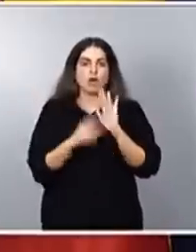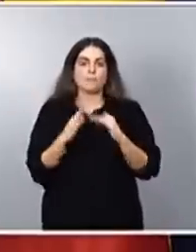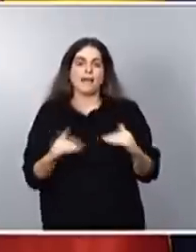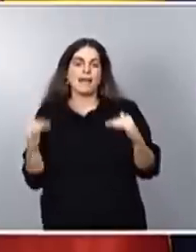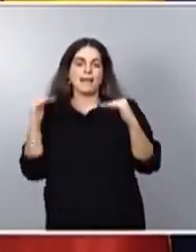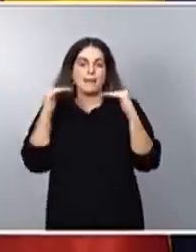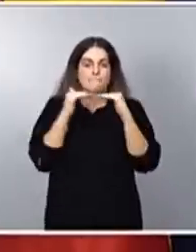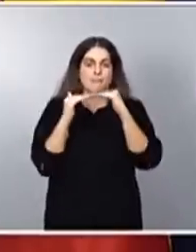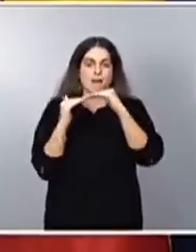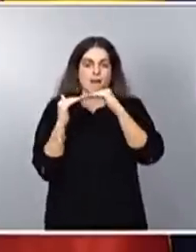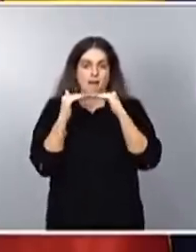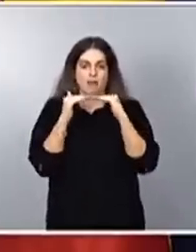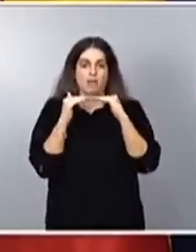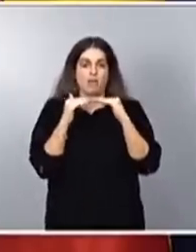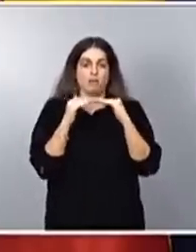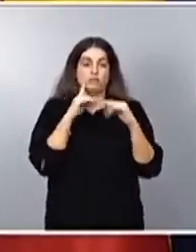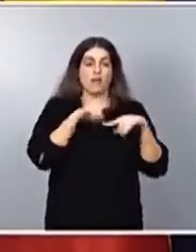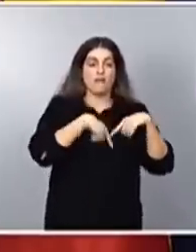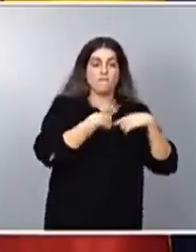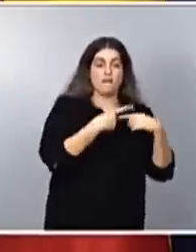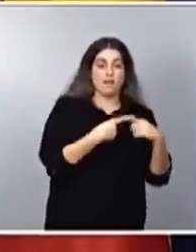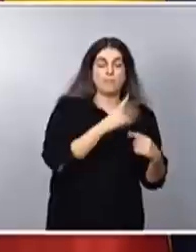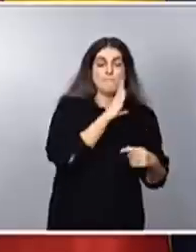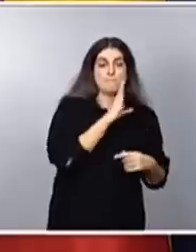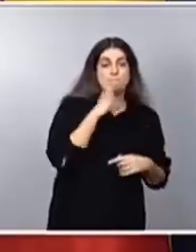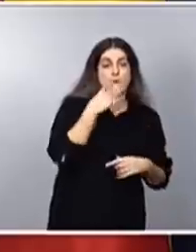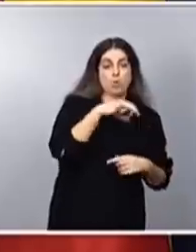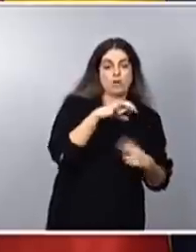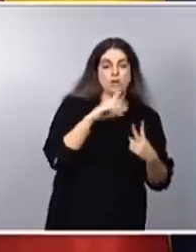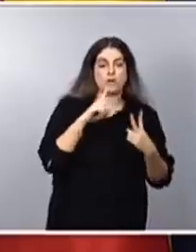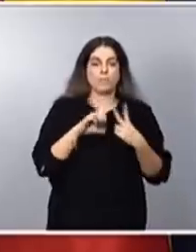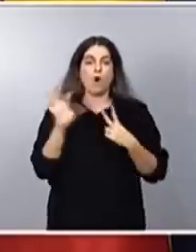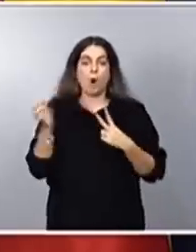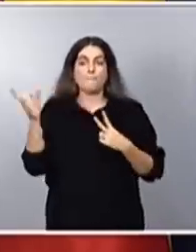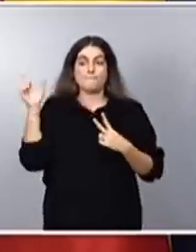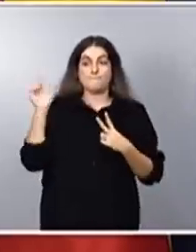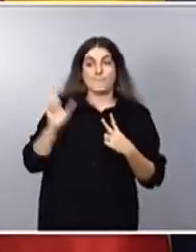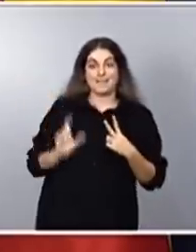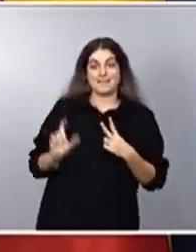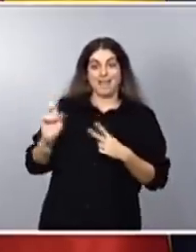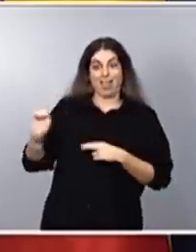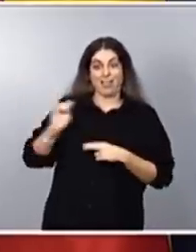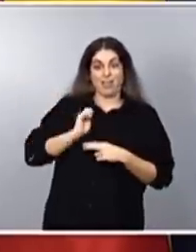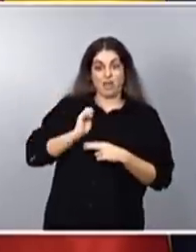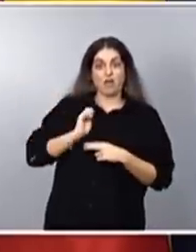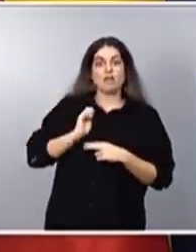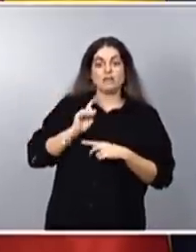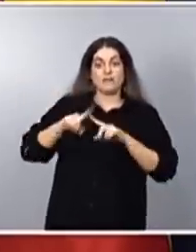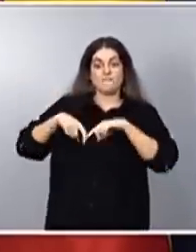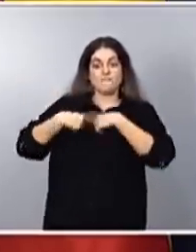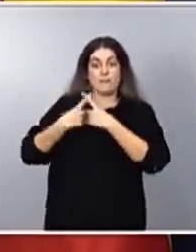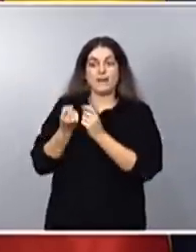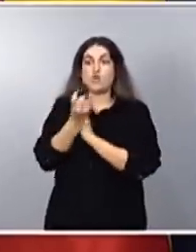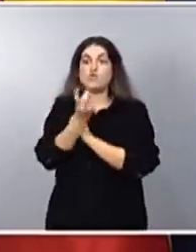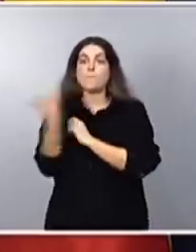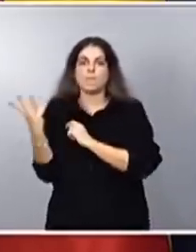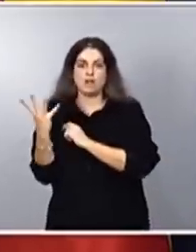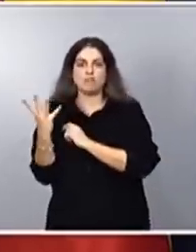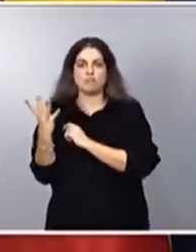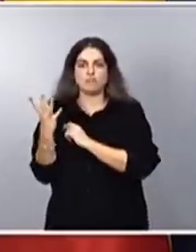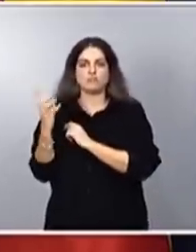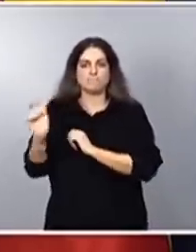familias monomarentales y las prestaciones que ya reciben las familias numerosas. También las distintas